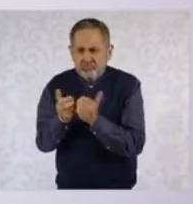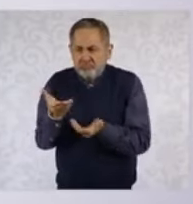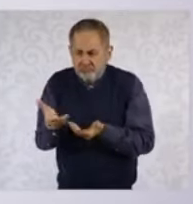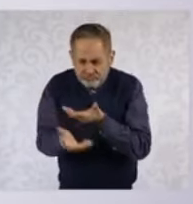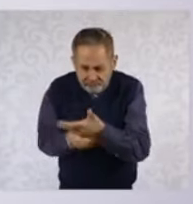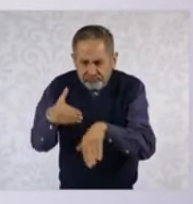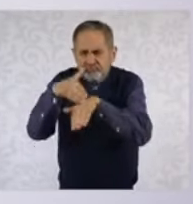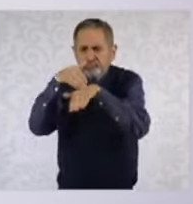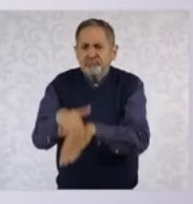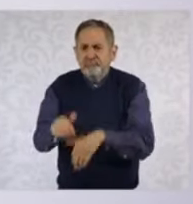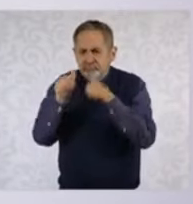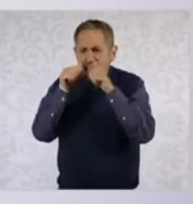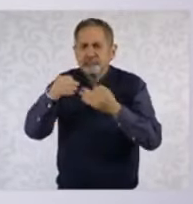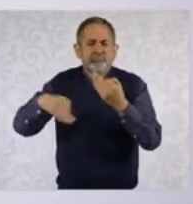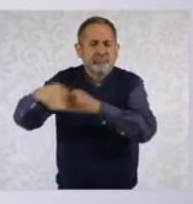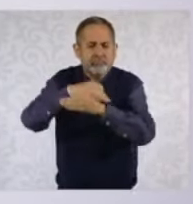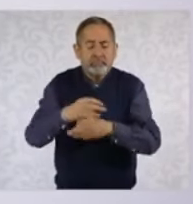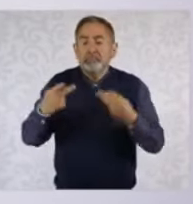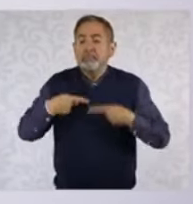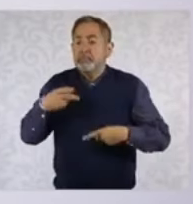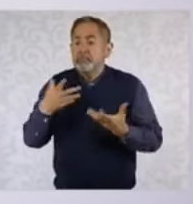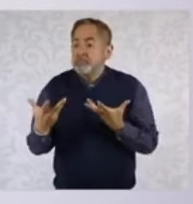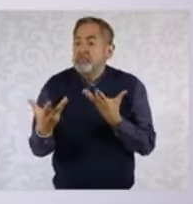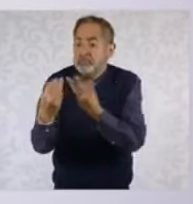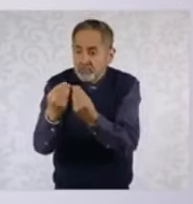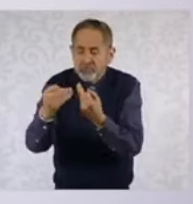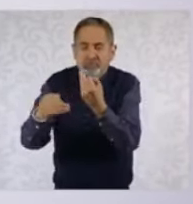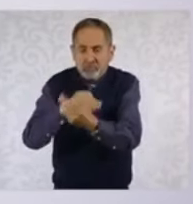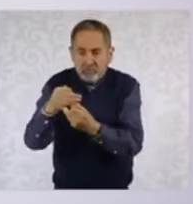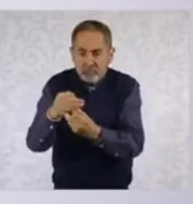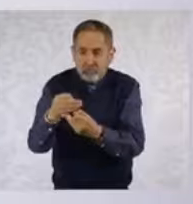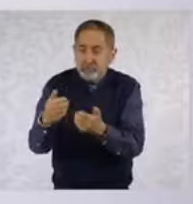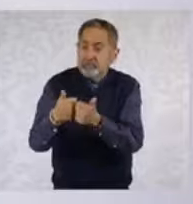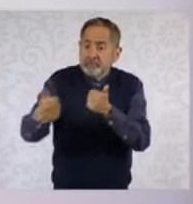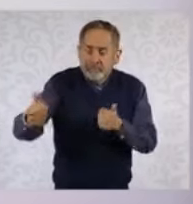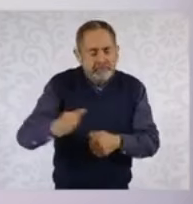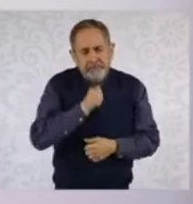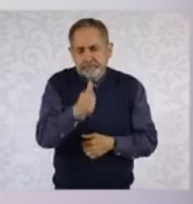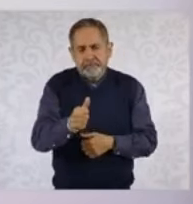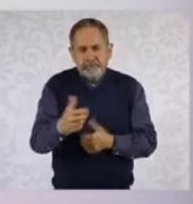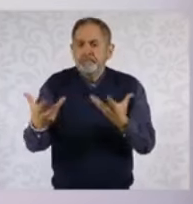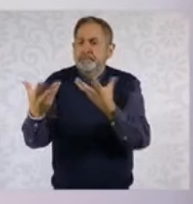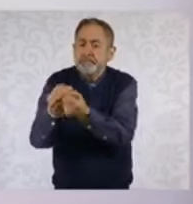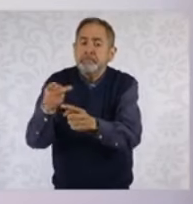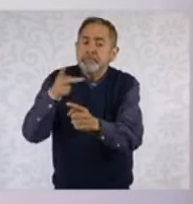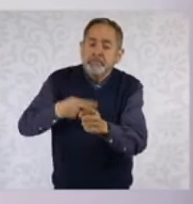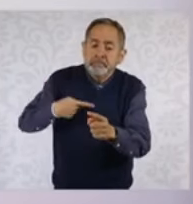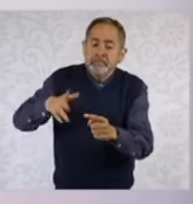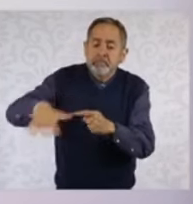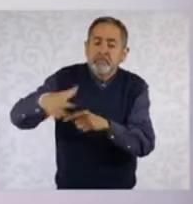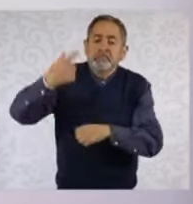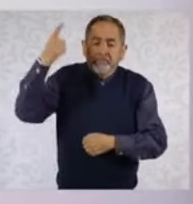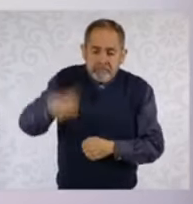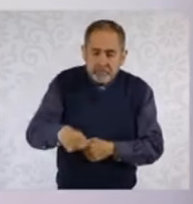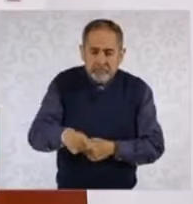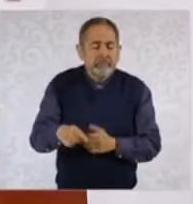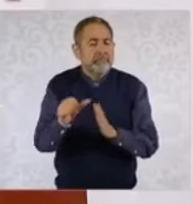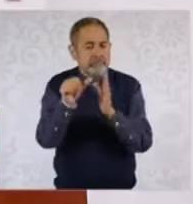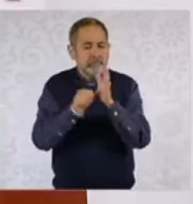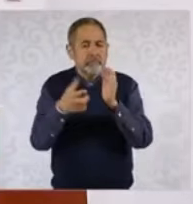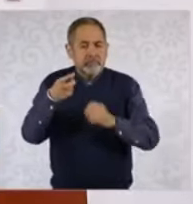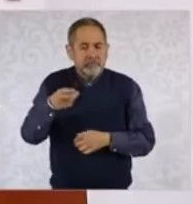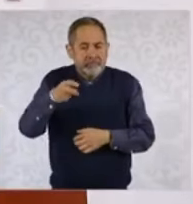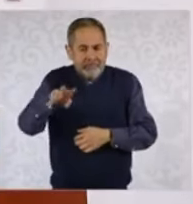al pueblo, con el pueblo todo, sin el pueblo nada. El pueblo manda. Y eso es lo que dice el 39 constitucional,